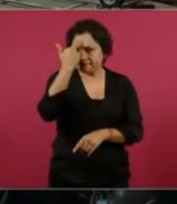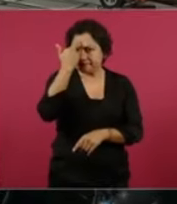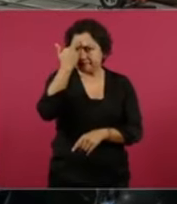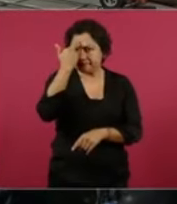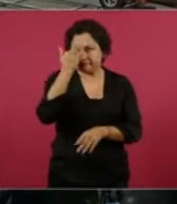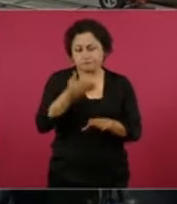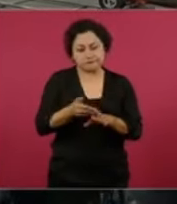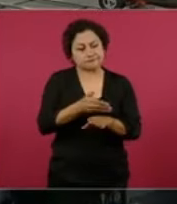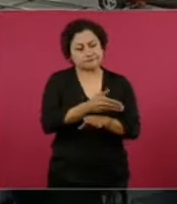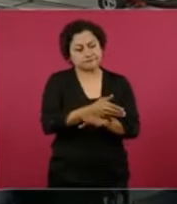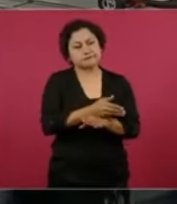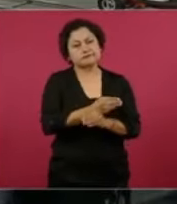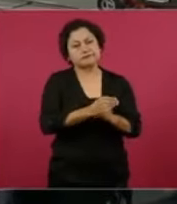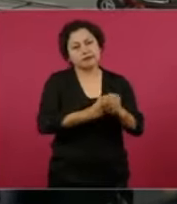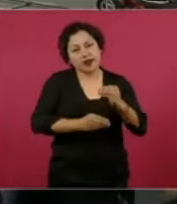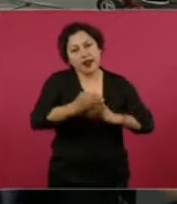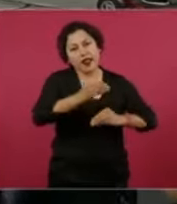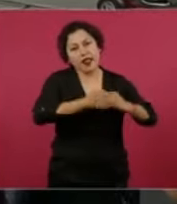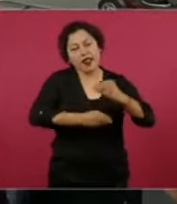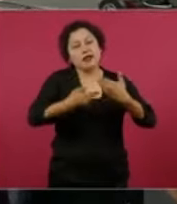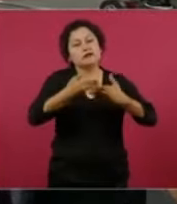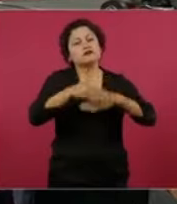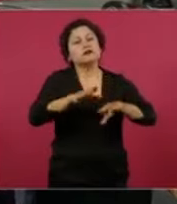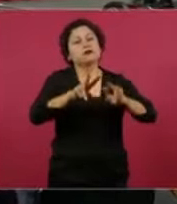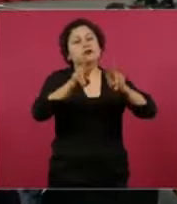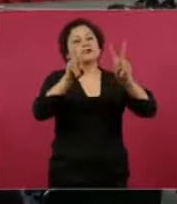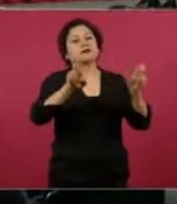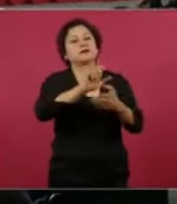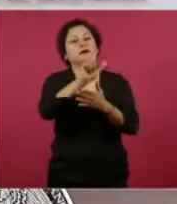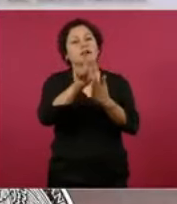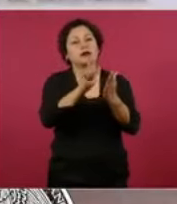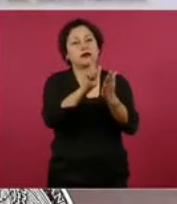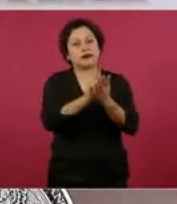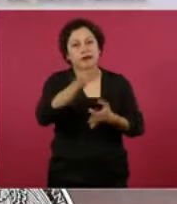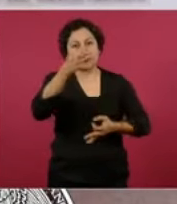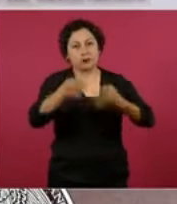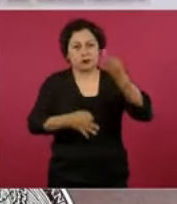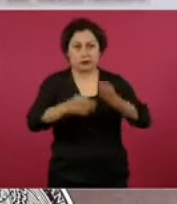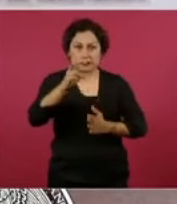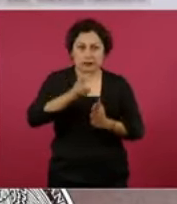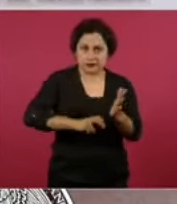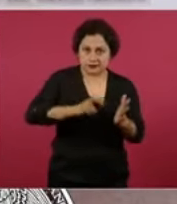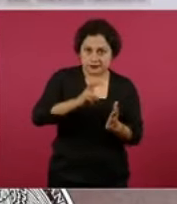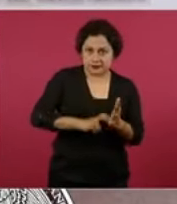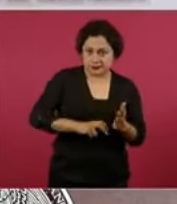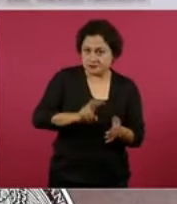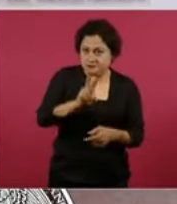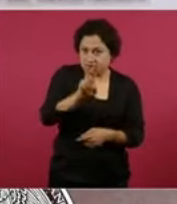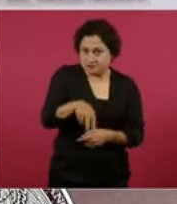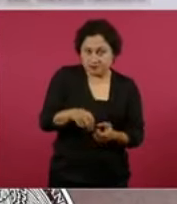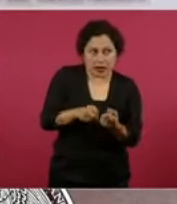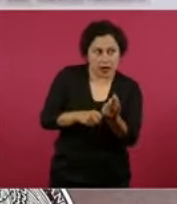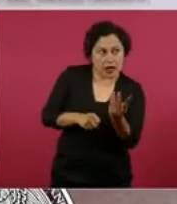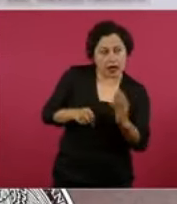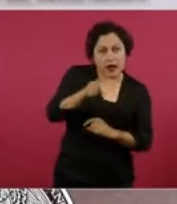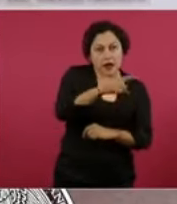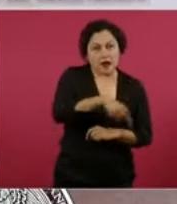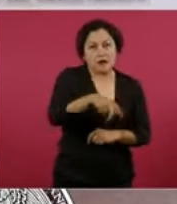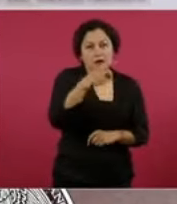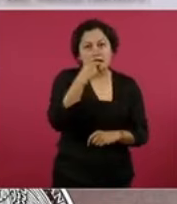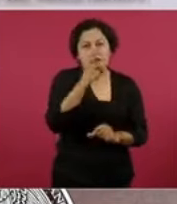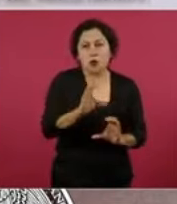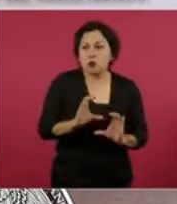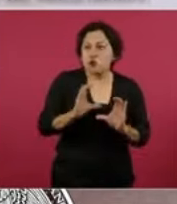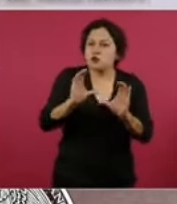discusión de la reforma al Poder Judicial los agoreros del desastre decían que el dólar se iba a